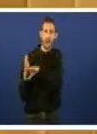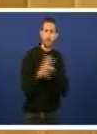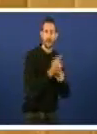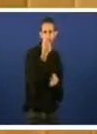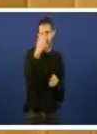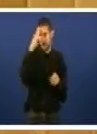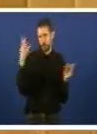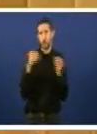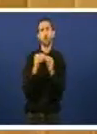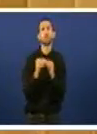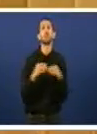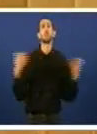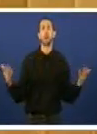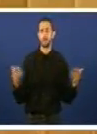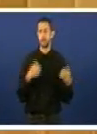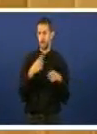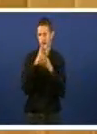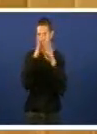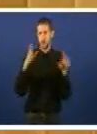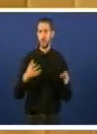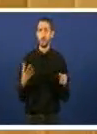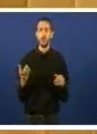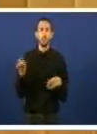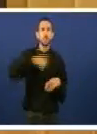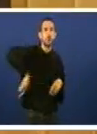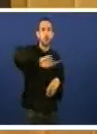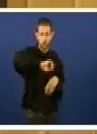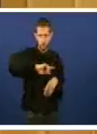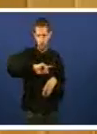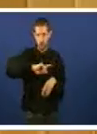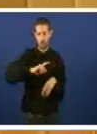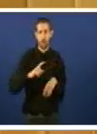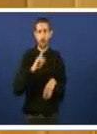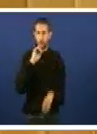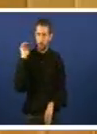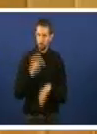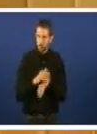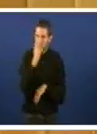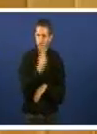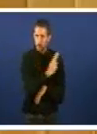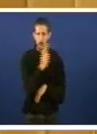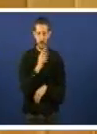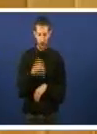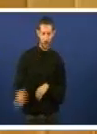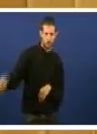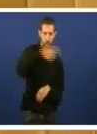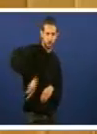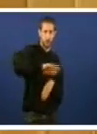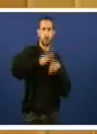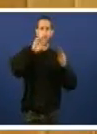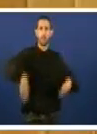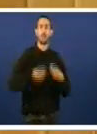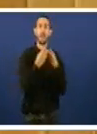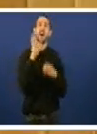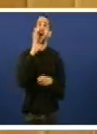a conclusión para min xa é obvia. Moitas grazas. Estamos dispostos a comprometernos aquí a modificar o marco do